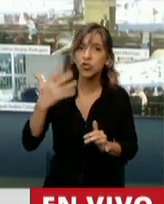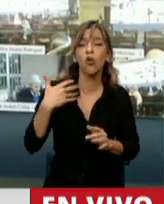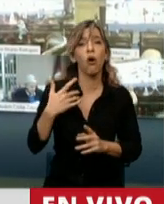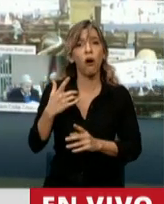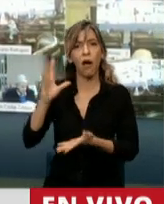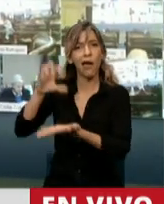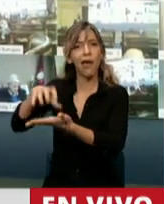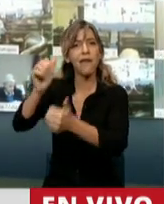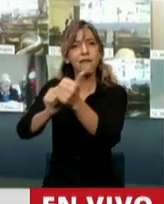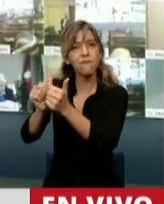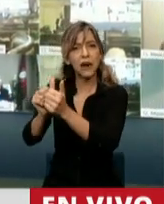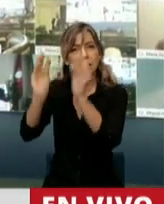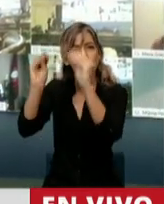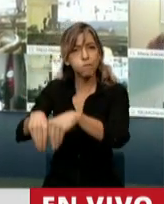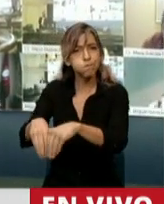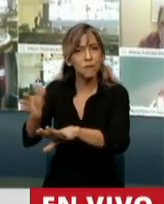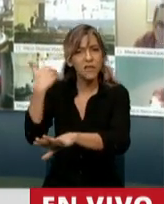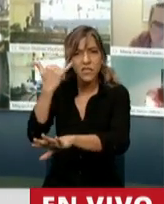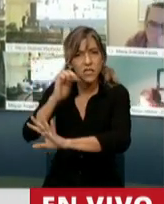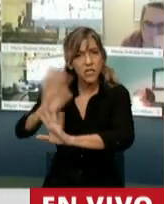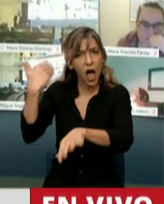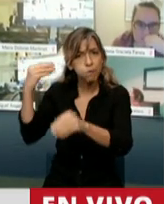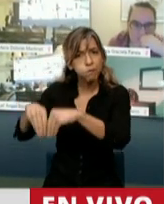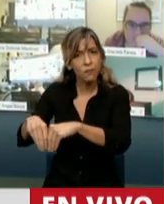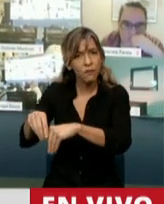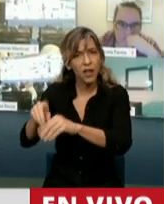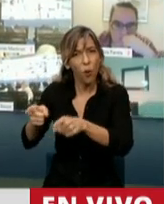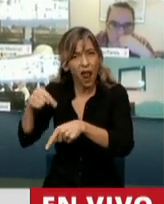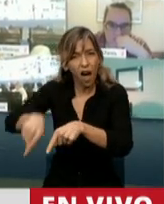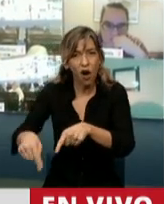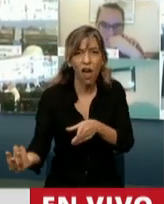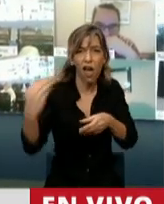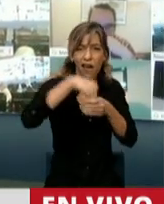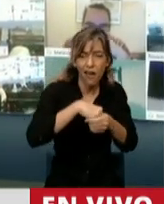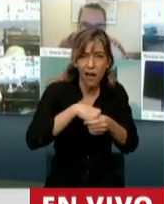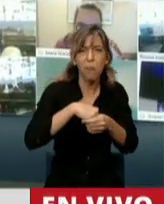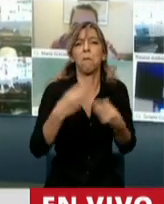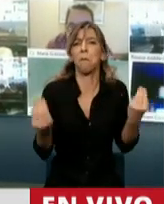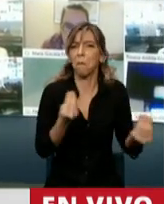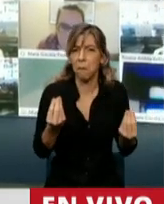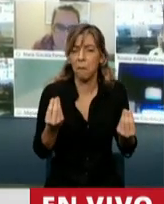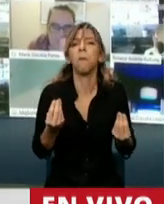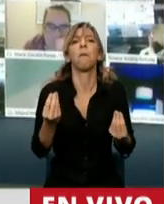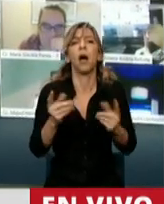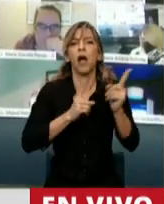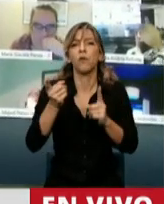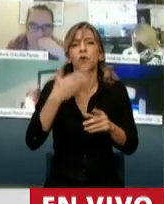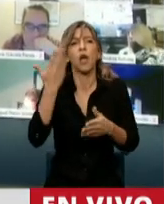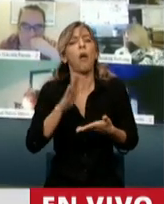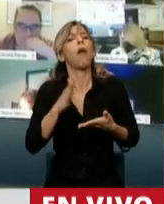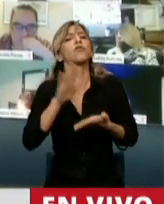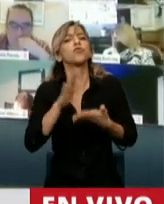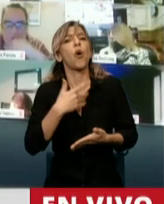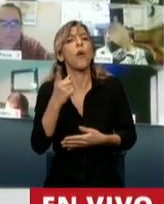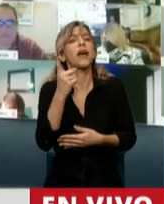sin continuidad en la actividad. Señor Presidente, se habla de 100 millones de dólares listos para el cobro por parte del Estado